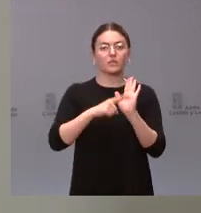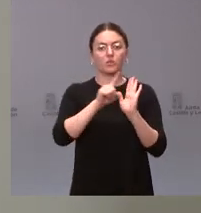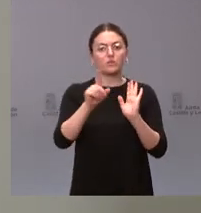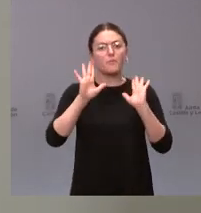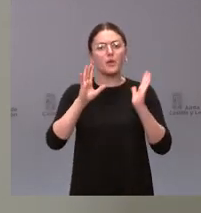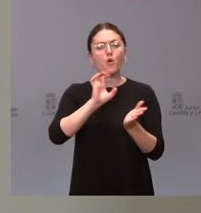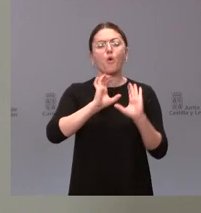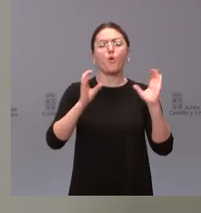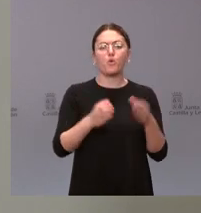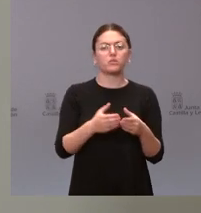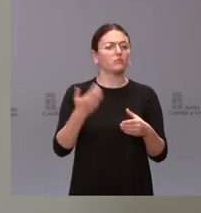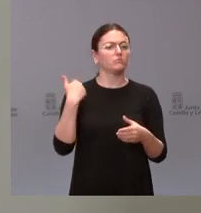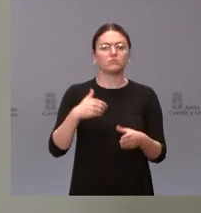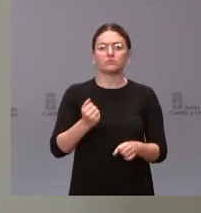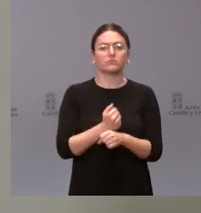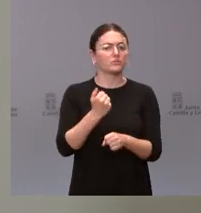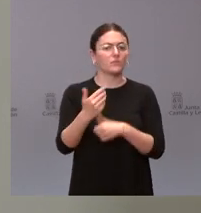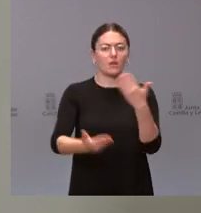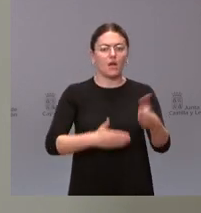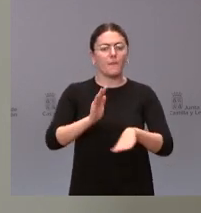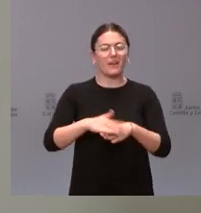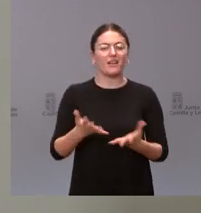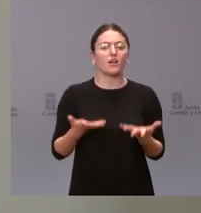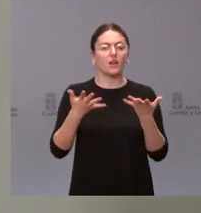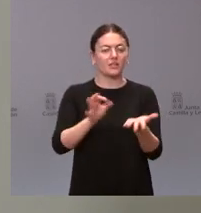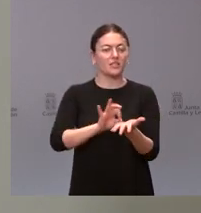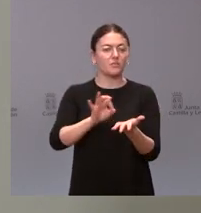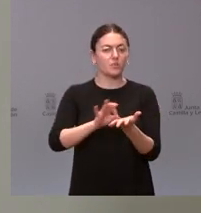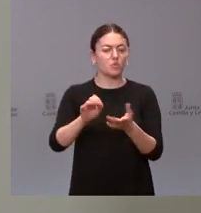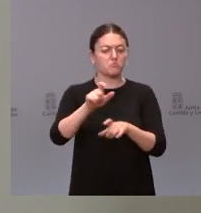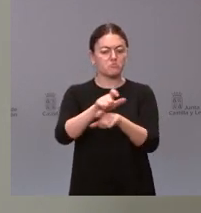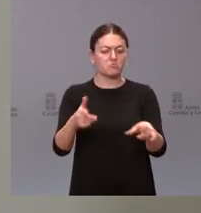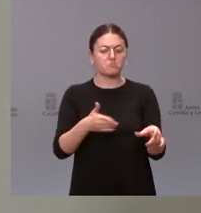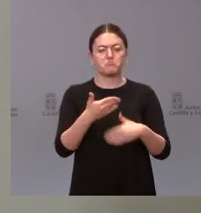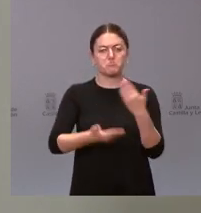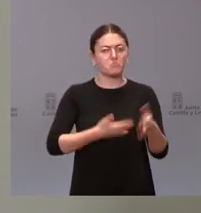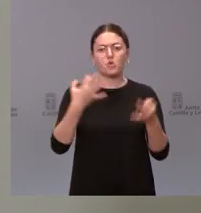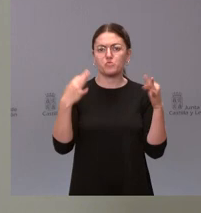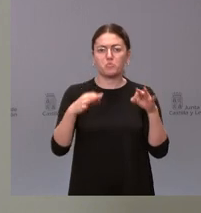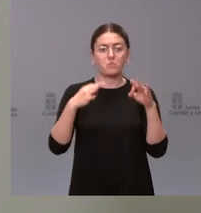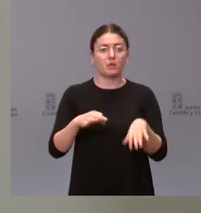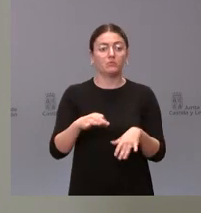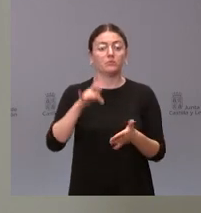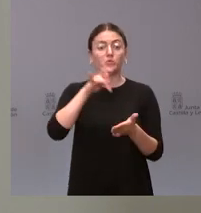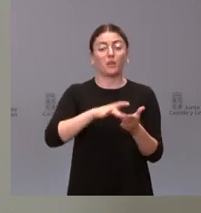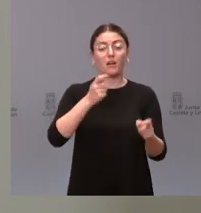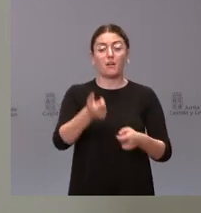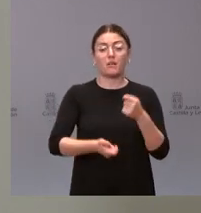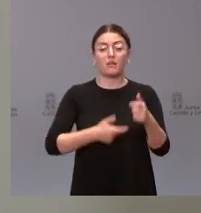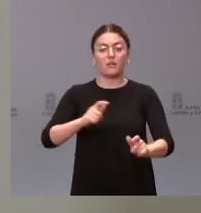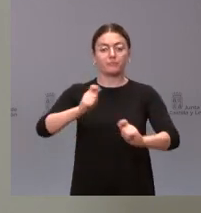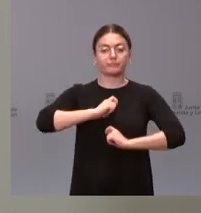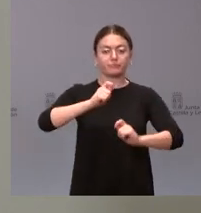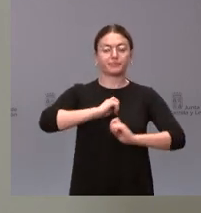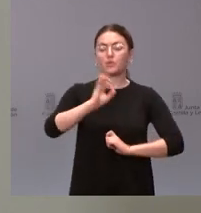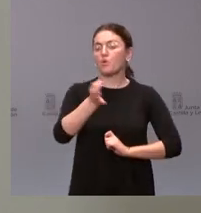los ciudadanos con absoluta normalidad y en la medida en que lógicamente vayamos nombrando nuevas personas o se puedan sustituir alguna de las